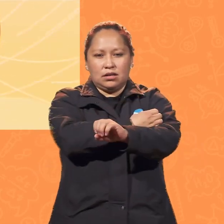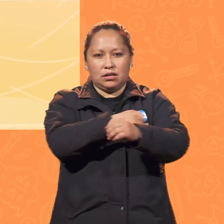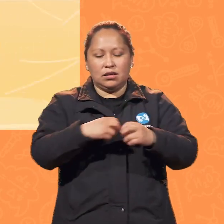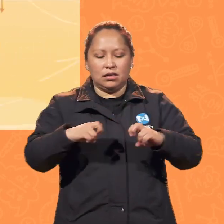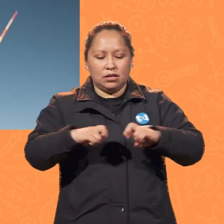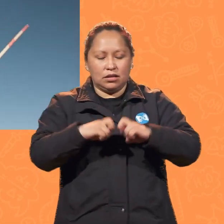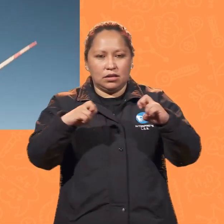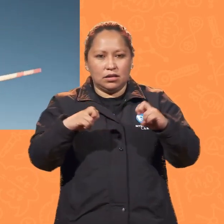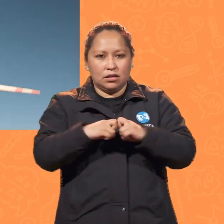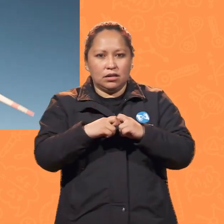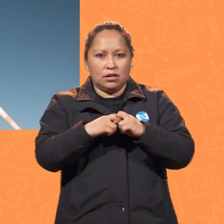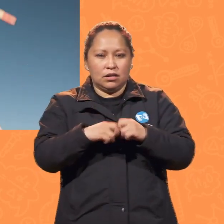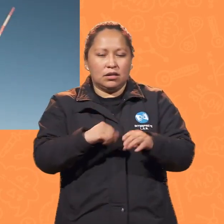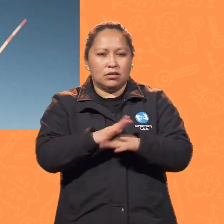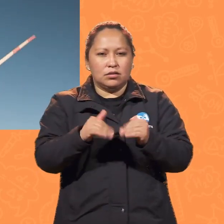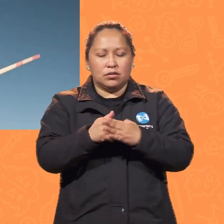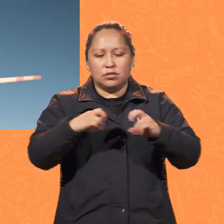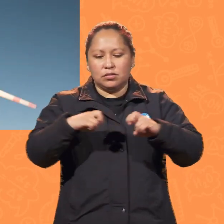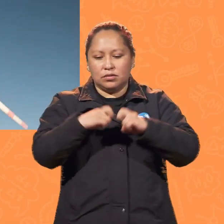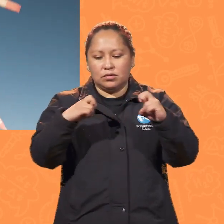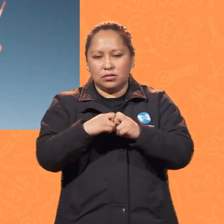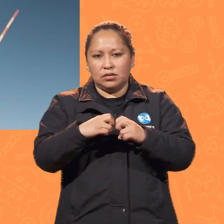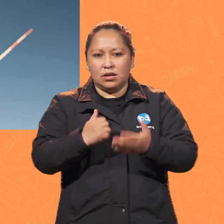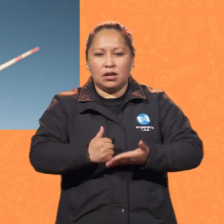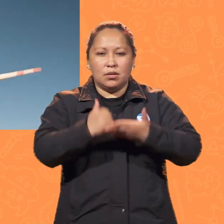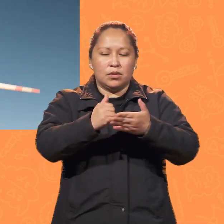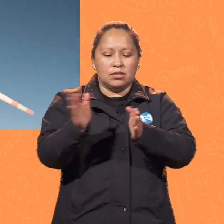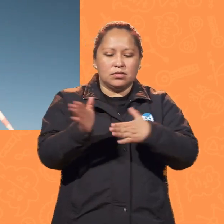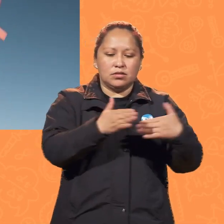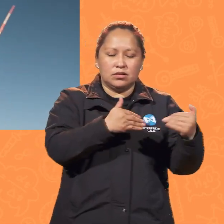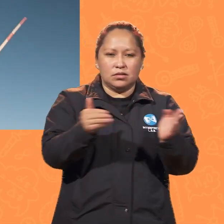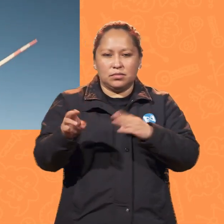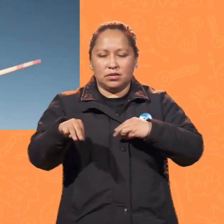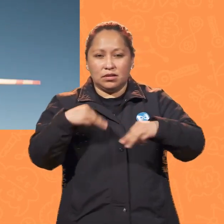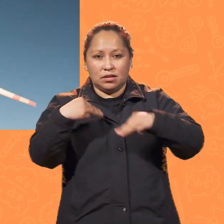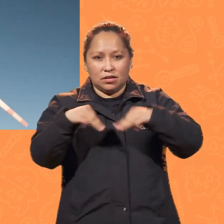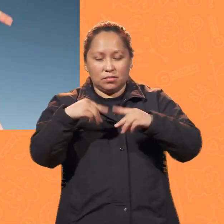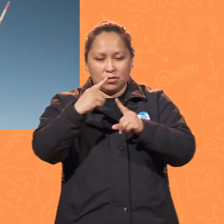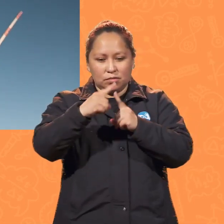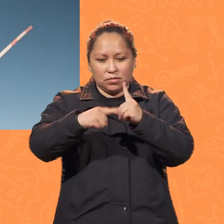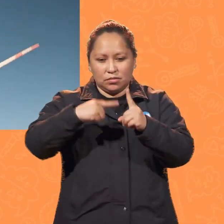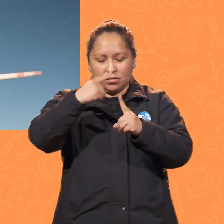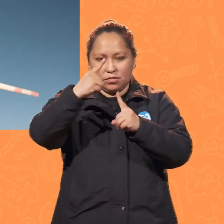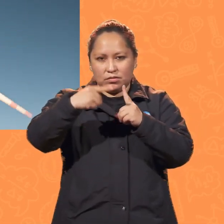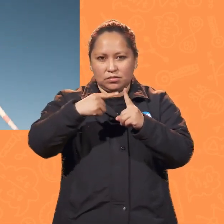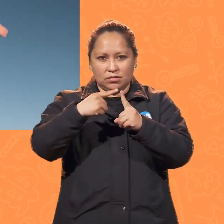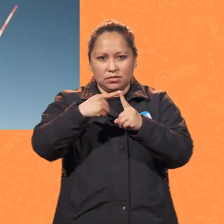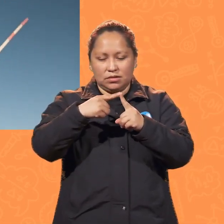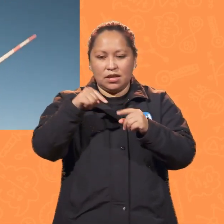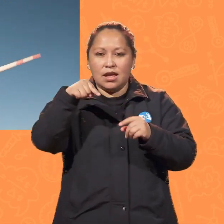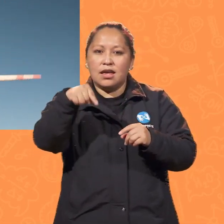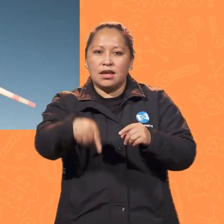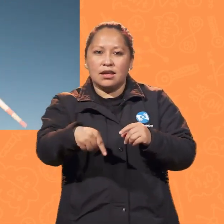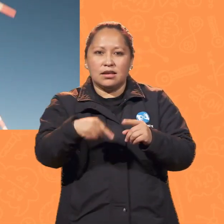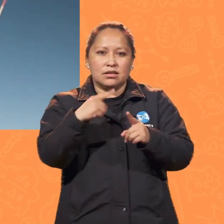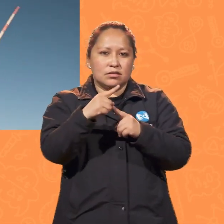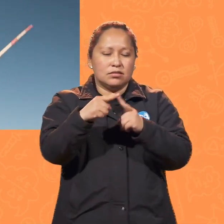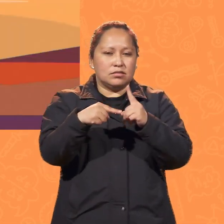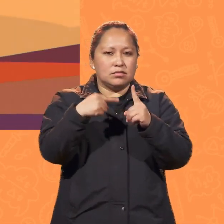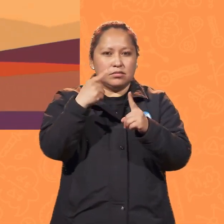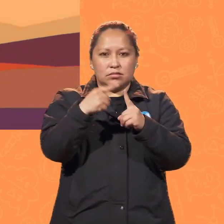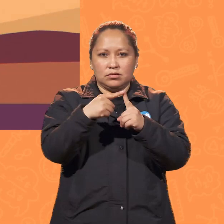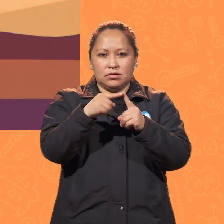generadores eléctricos impulsados por el viento que mueven las hélices o palas. Este tipo de generadores